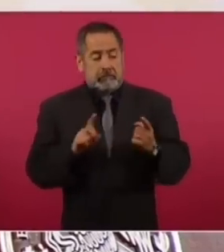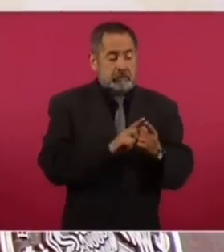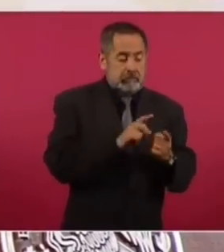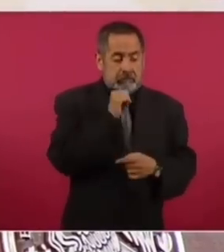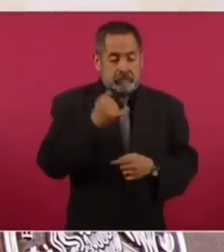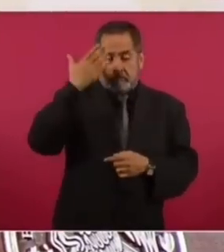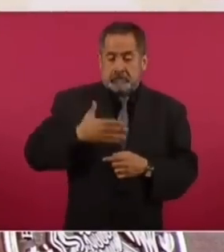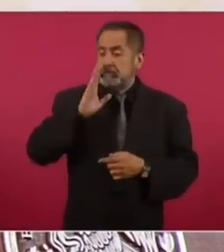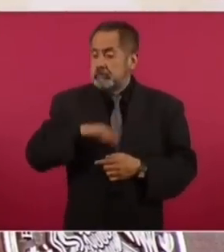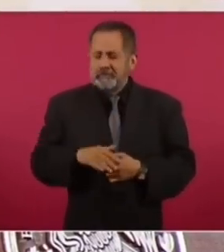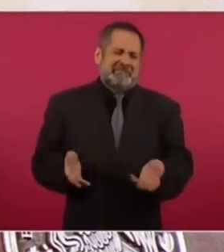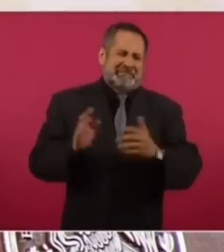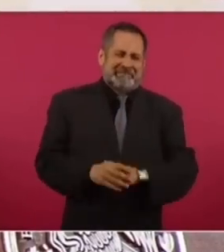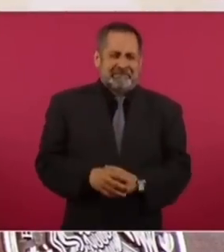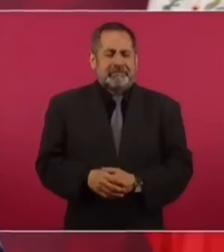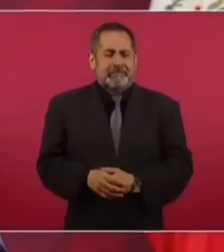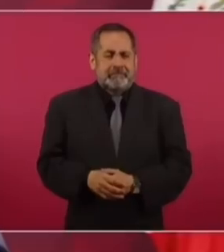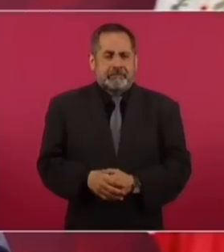en mi imagen.